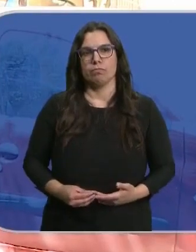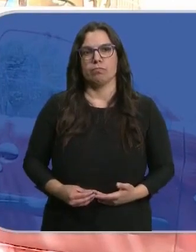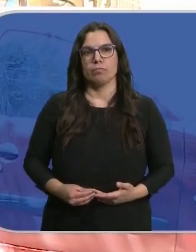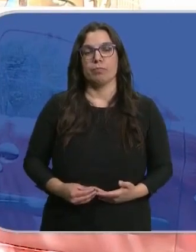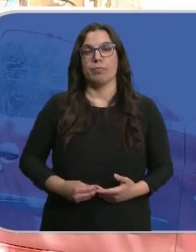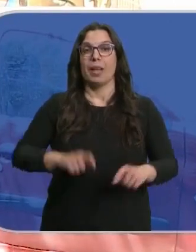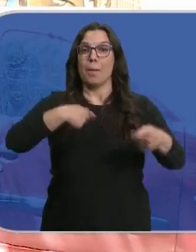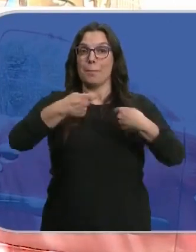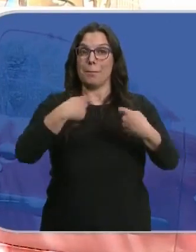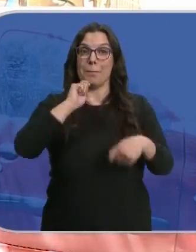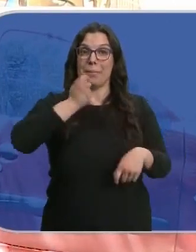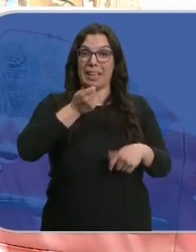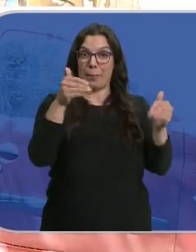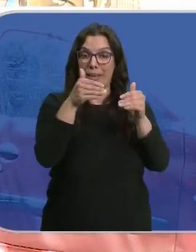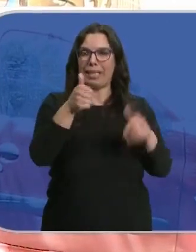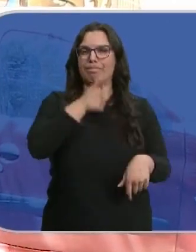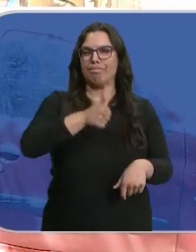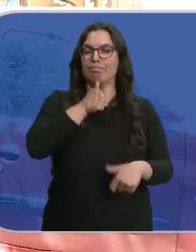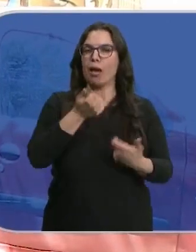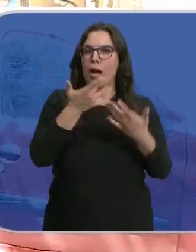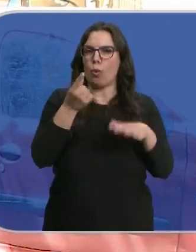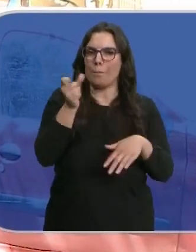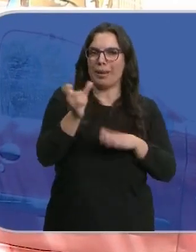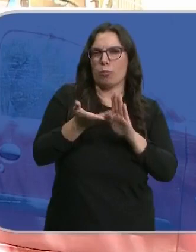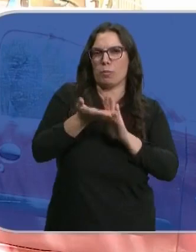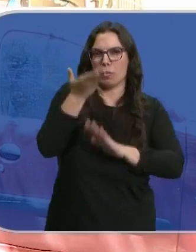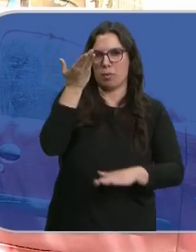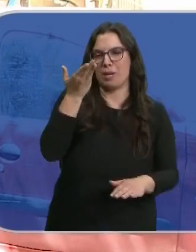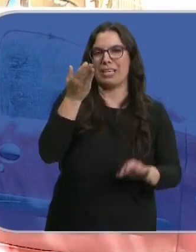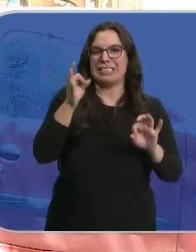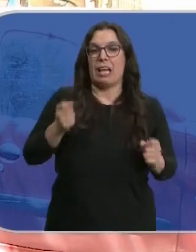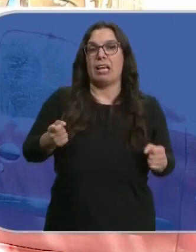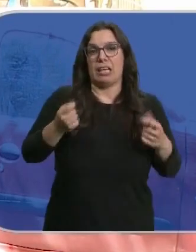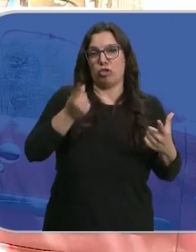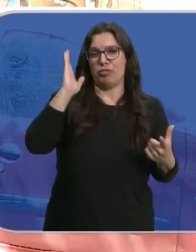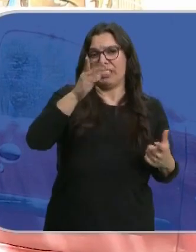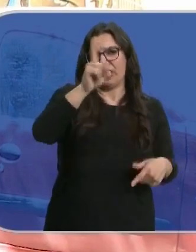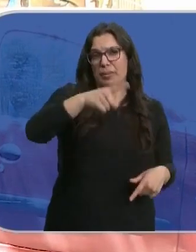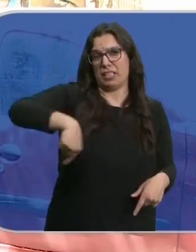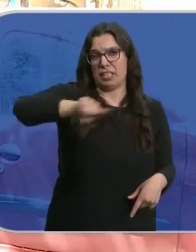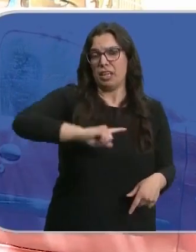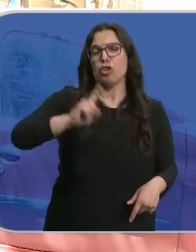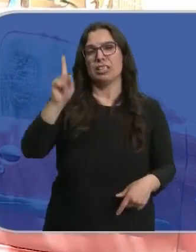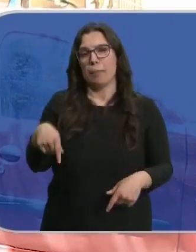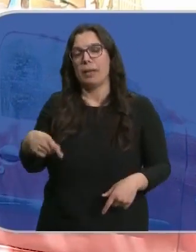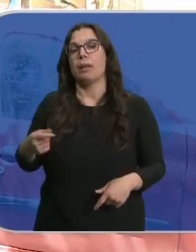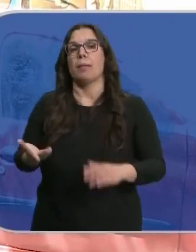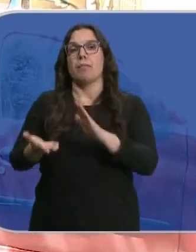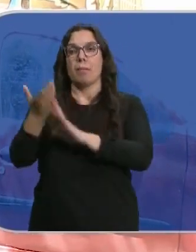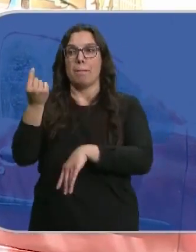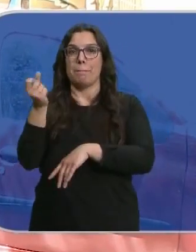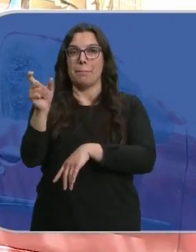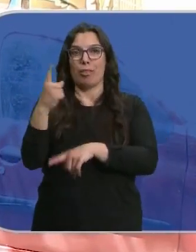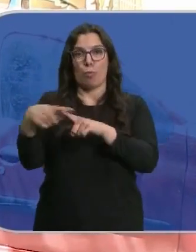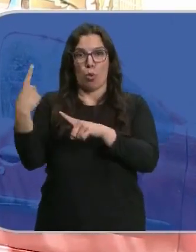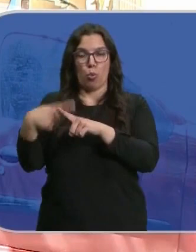Las pequeñas panaderías resisten pese al aumento en el precio de los costes que también les afecta a ellos y también el aumento en el